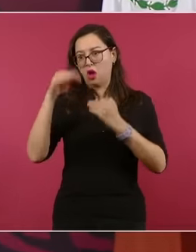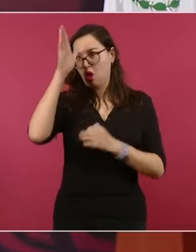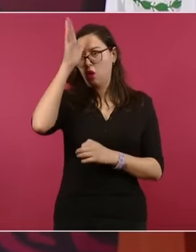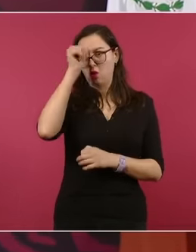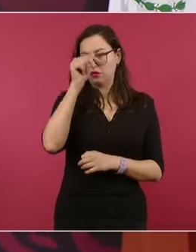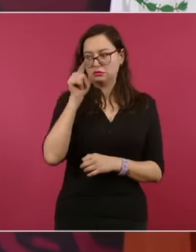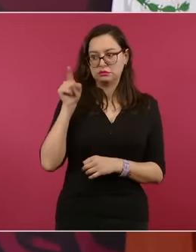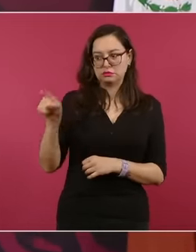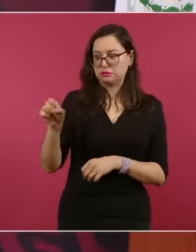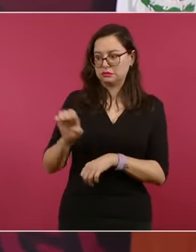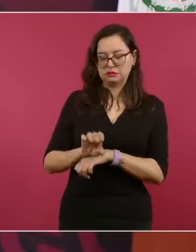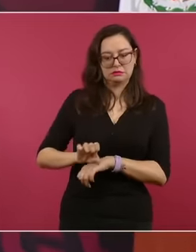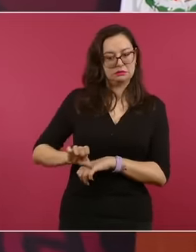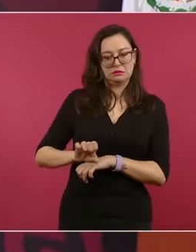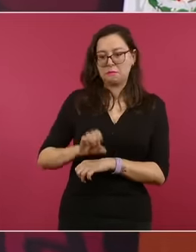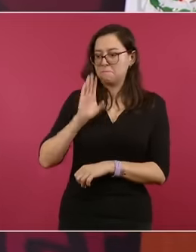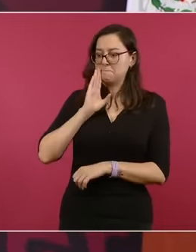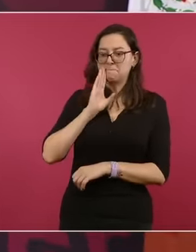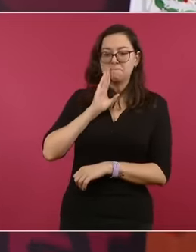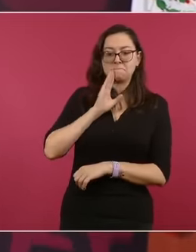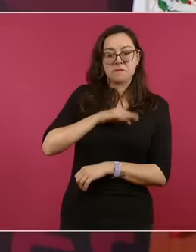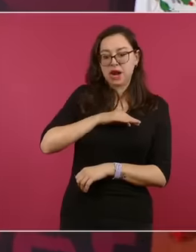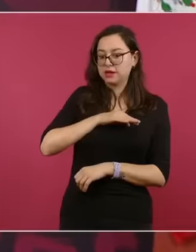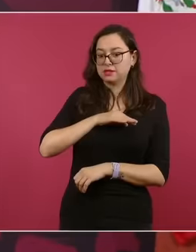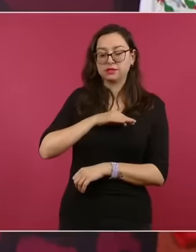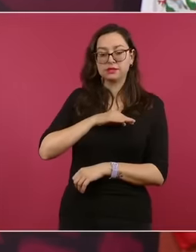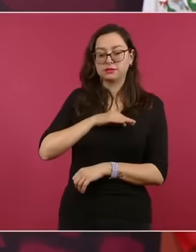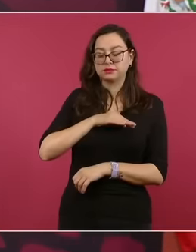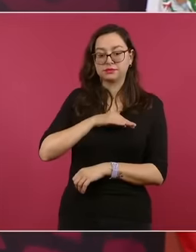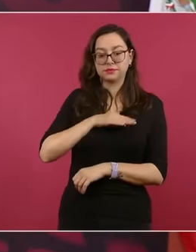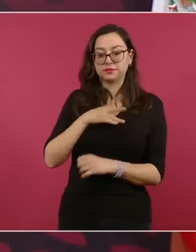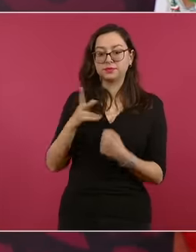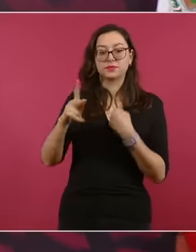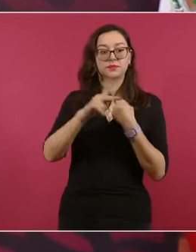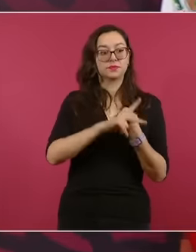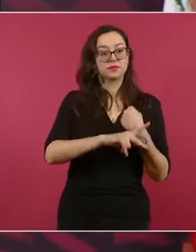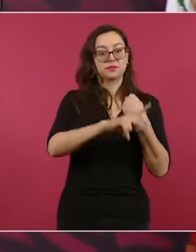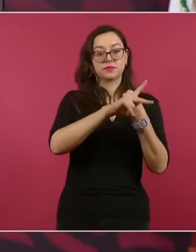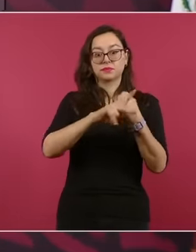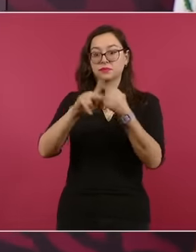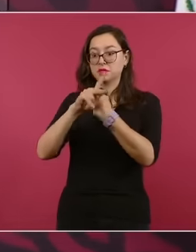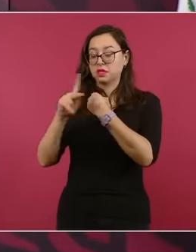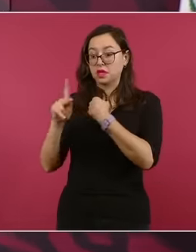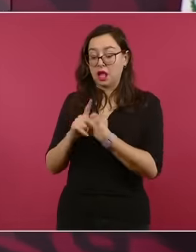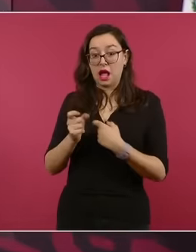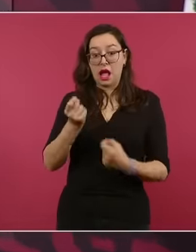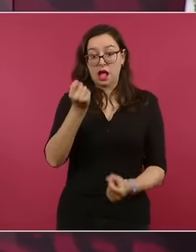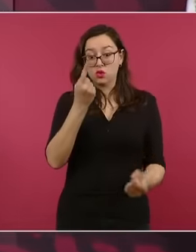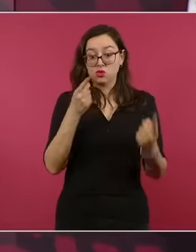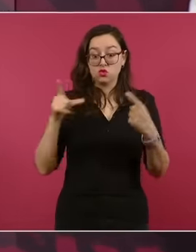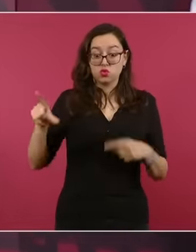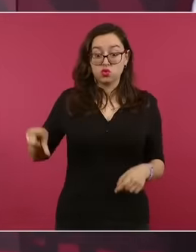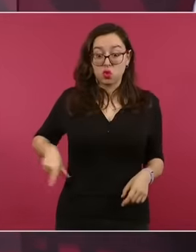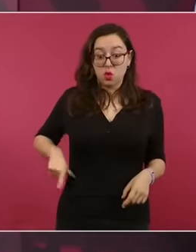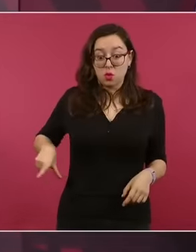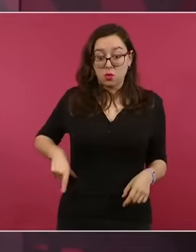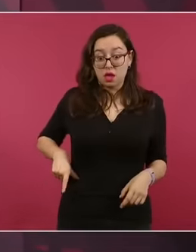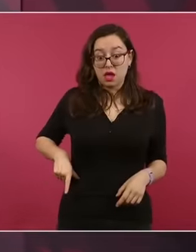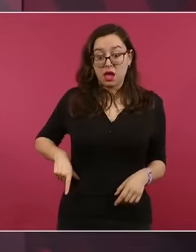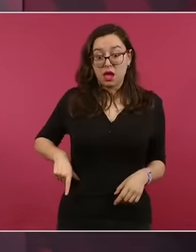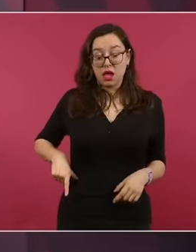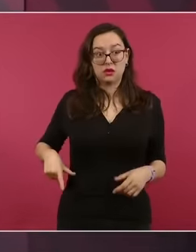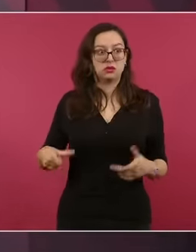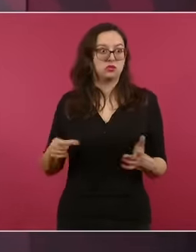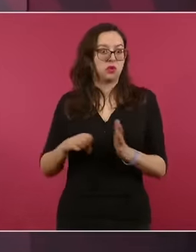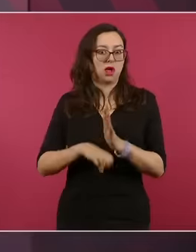por posturas políticas, ideológicas, como es el caso de